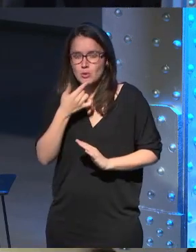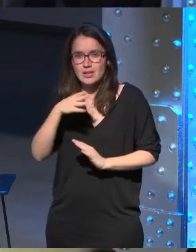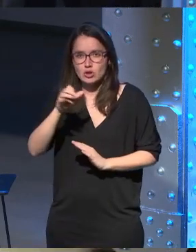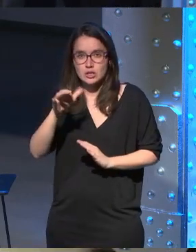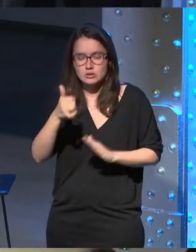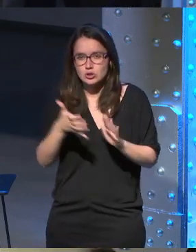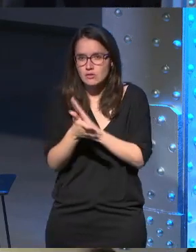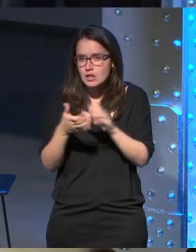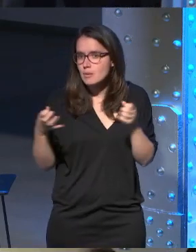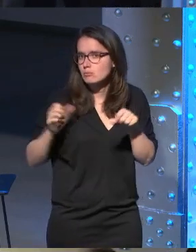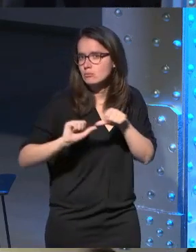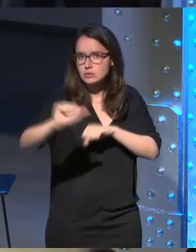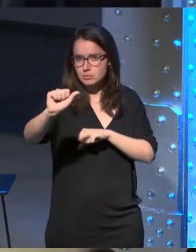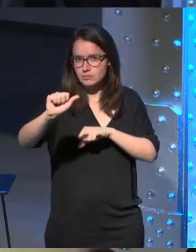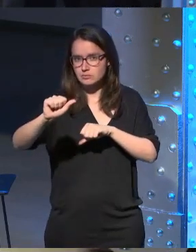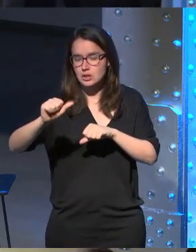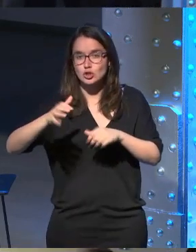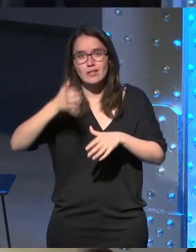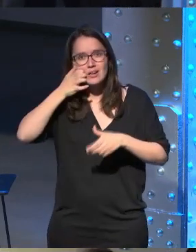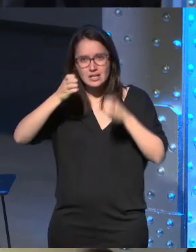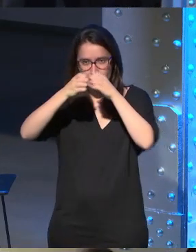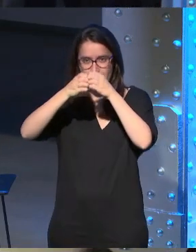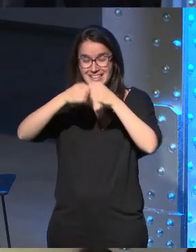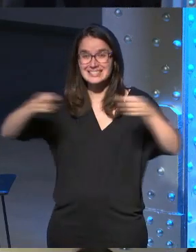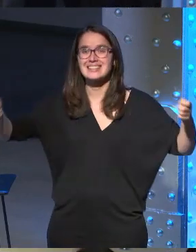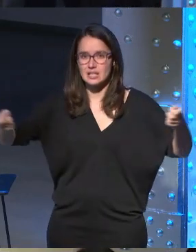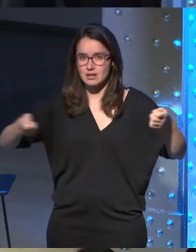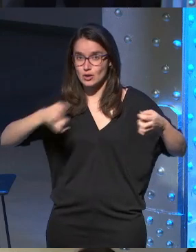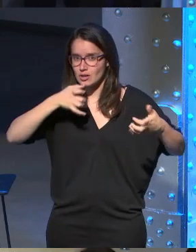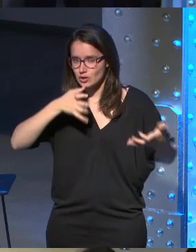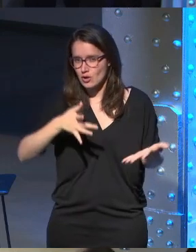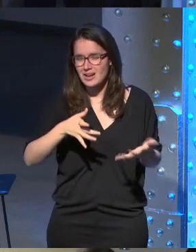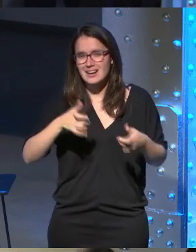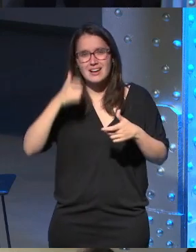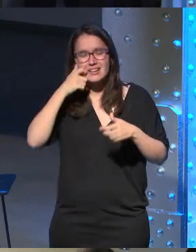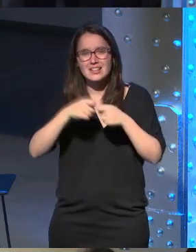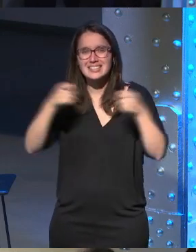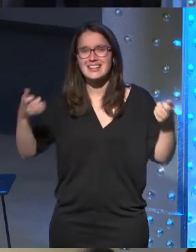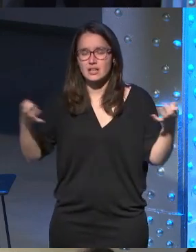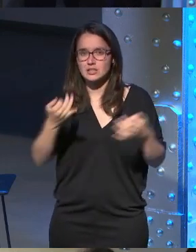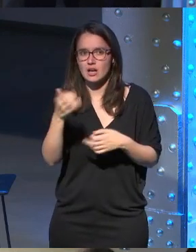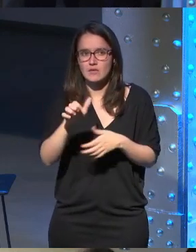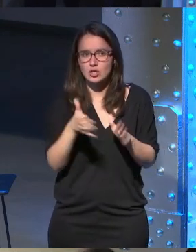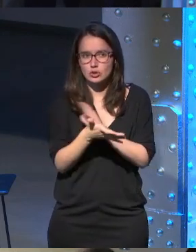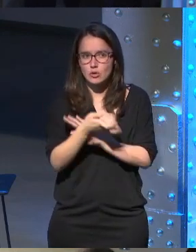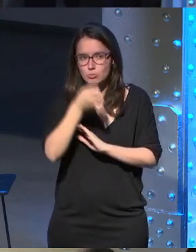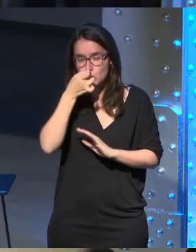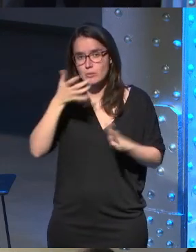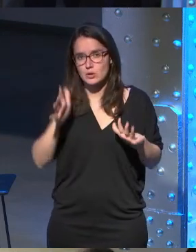es un punto y seguido esto es realidad extendida es lo que viene ahora ¿qué es esto de realidad extendida? lo ha contado Javi un poco pero